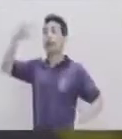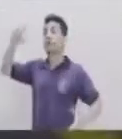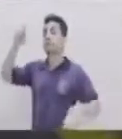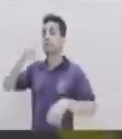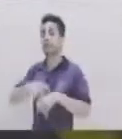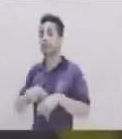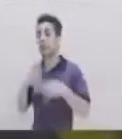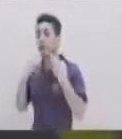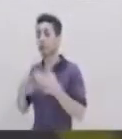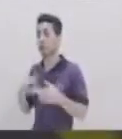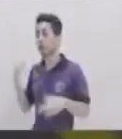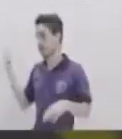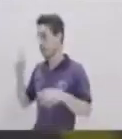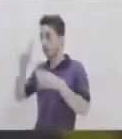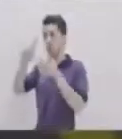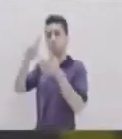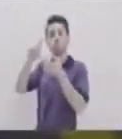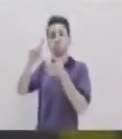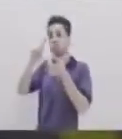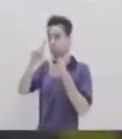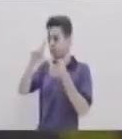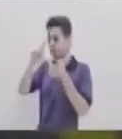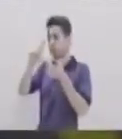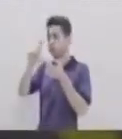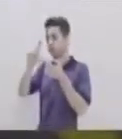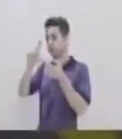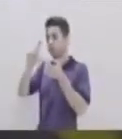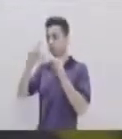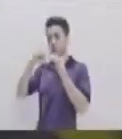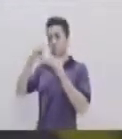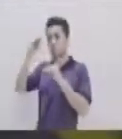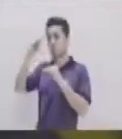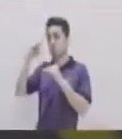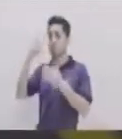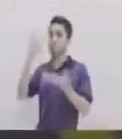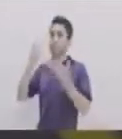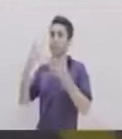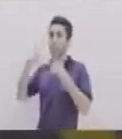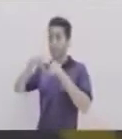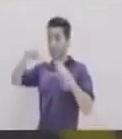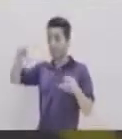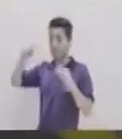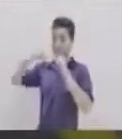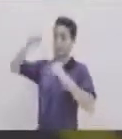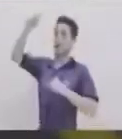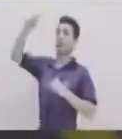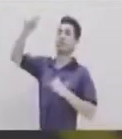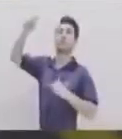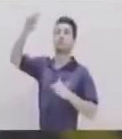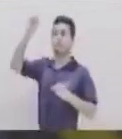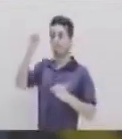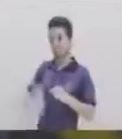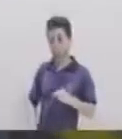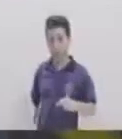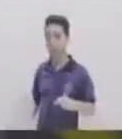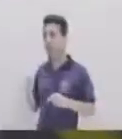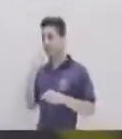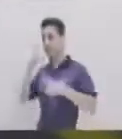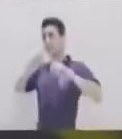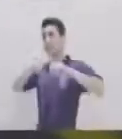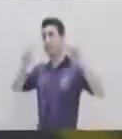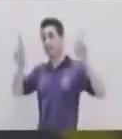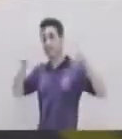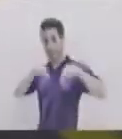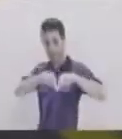poder detener Esta longitud Posiblemente Si fuera más largo Ahí sí Podría Correcto Podemos ver la